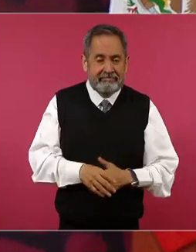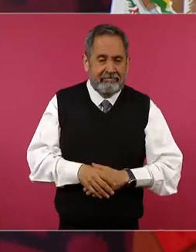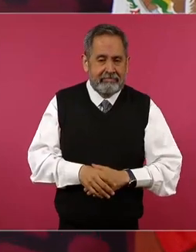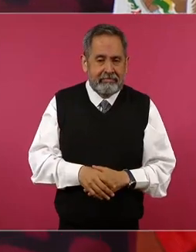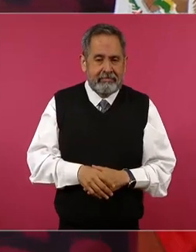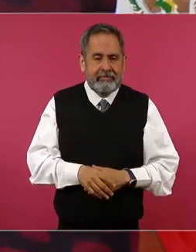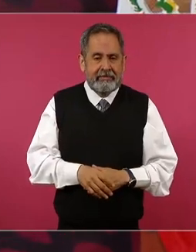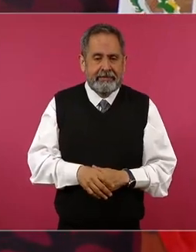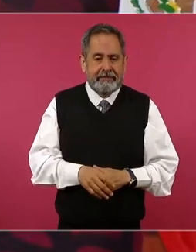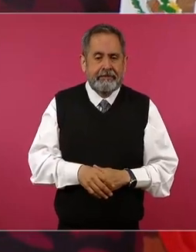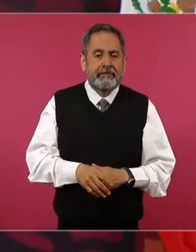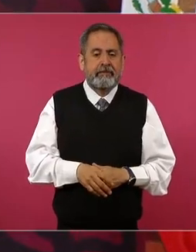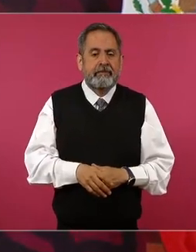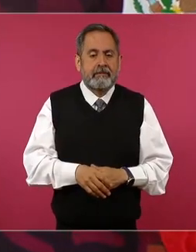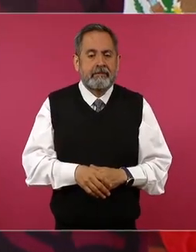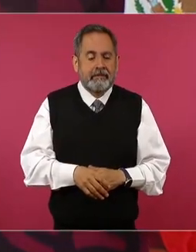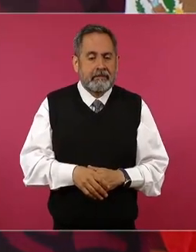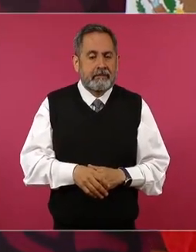entonces